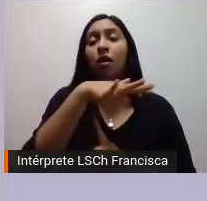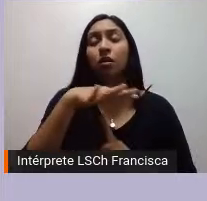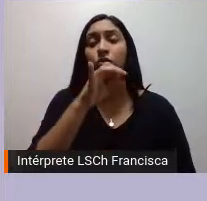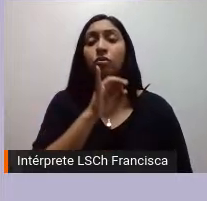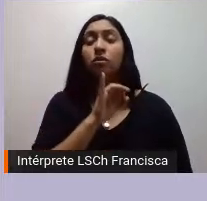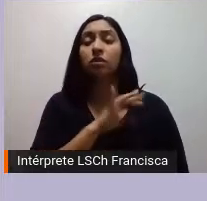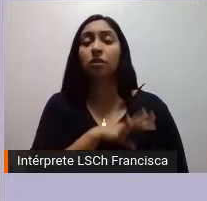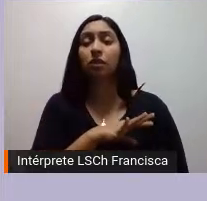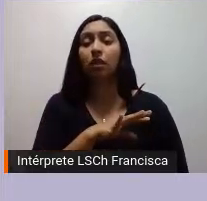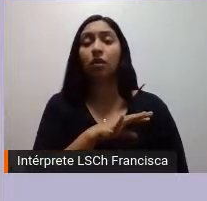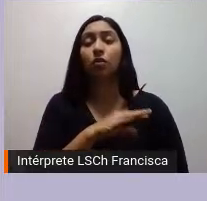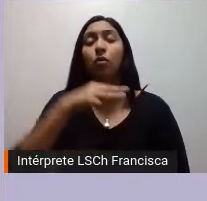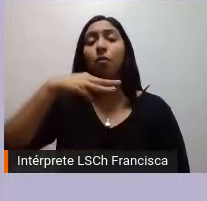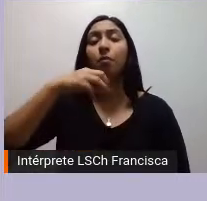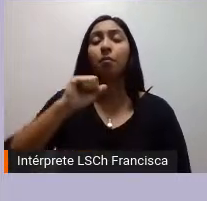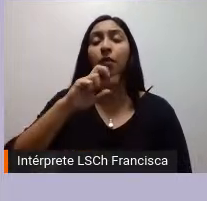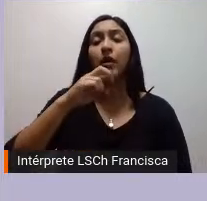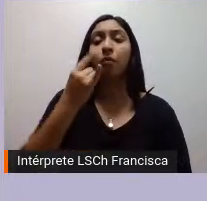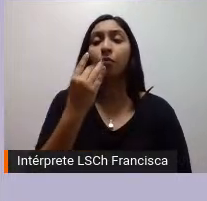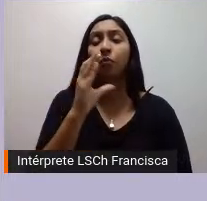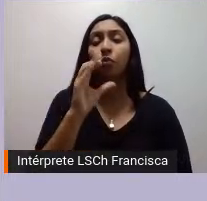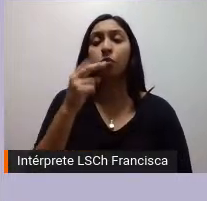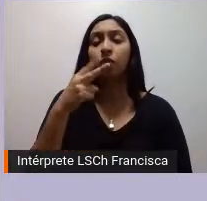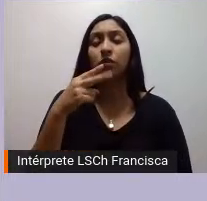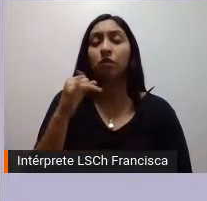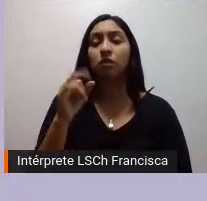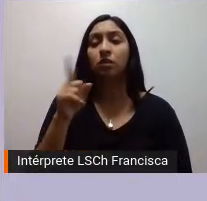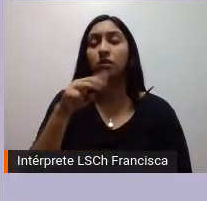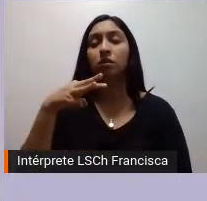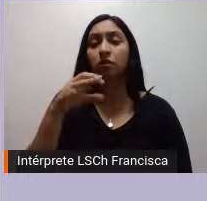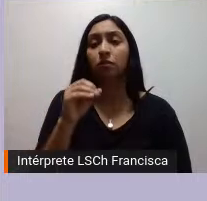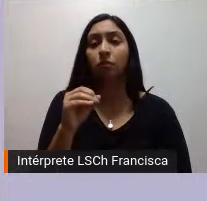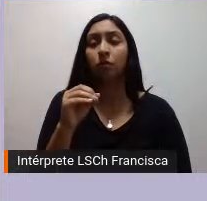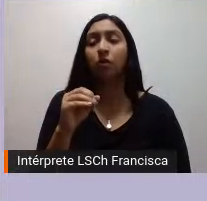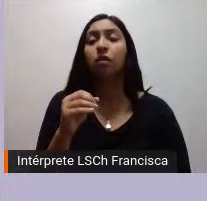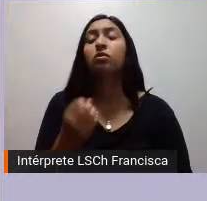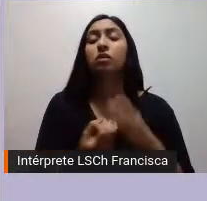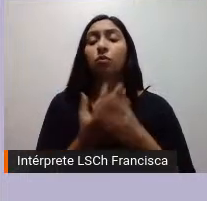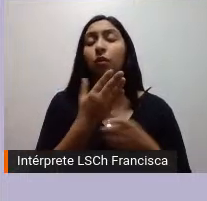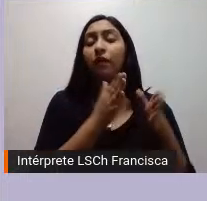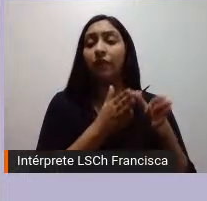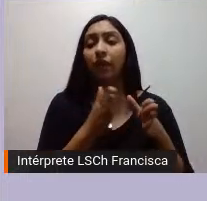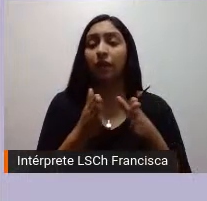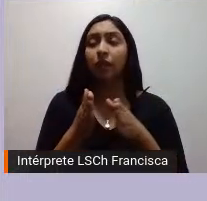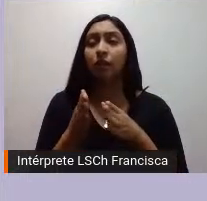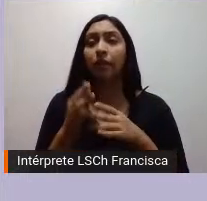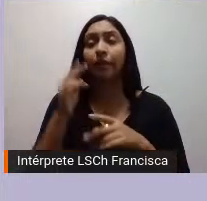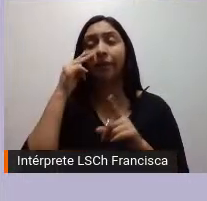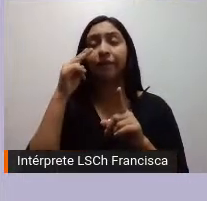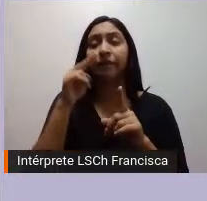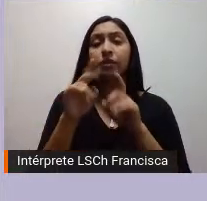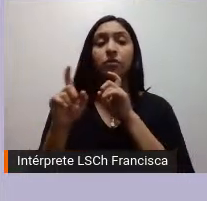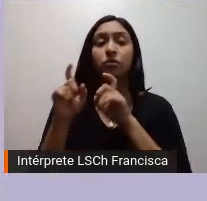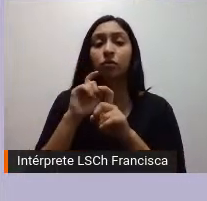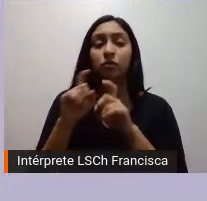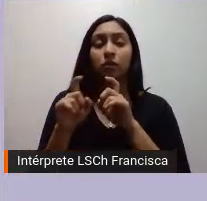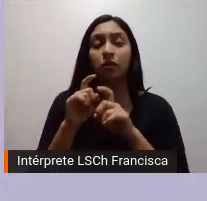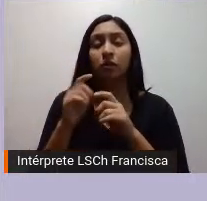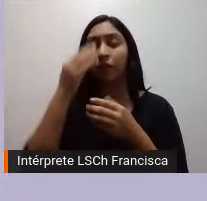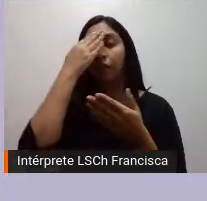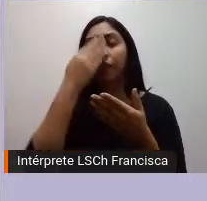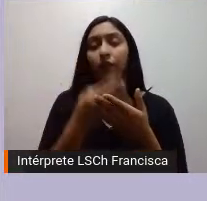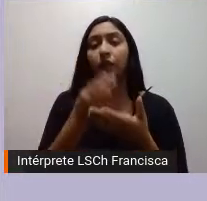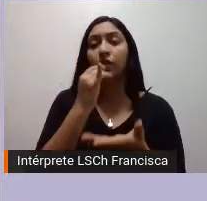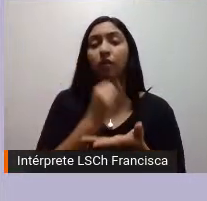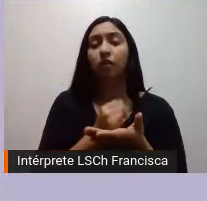o ante un surgimiento de una nueva etapa ideológica en la cual hay una visión más crítica frente a la institucionalidad yo creo que es viable plantear lo que sí